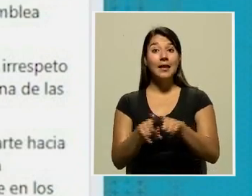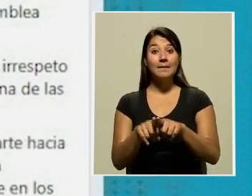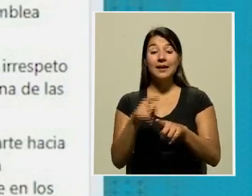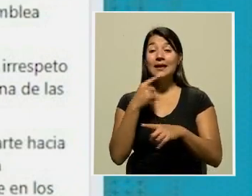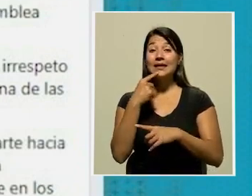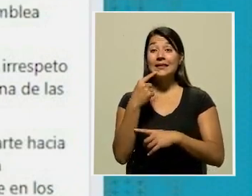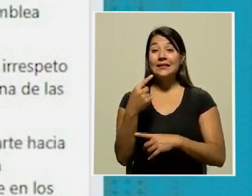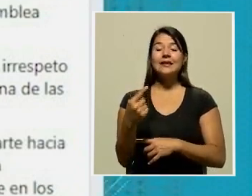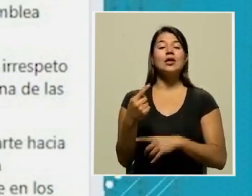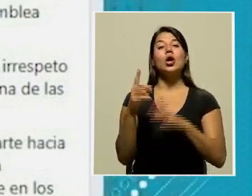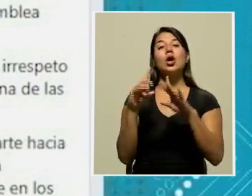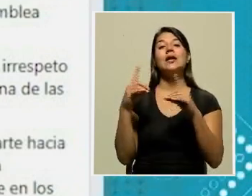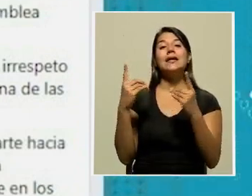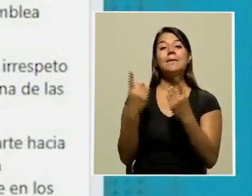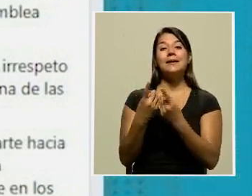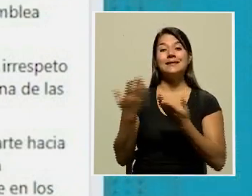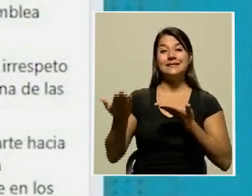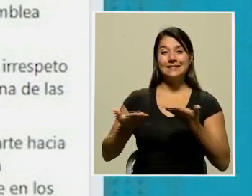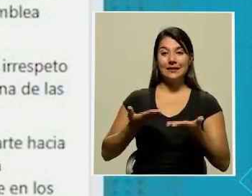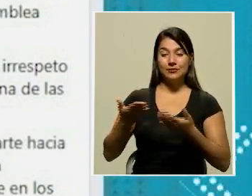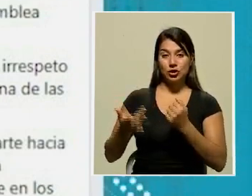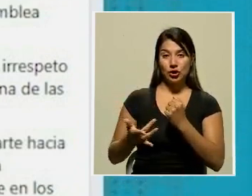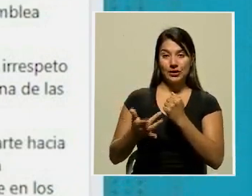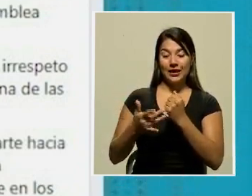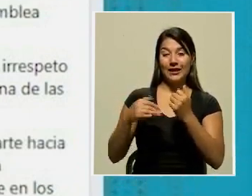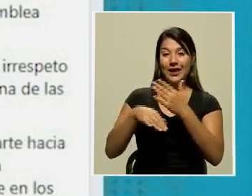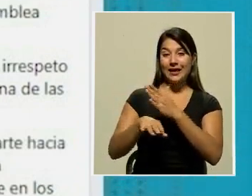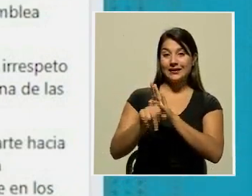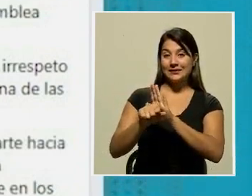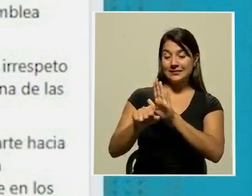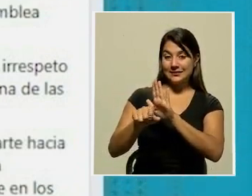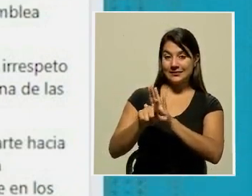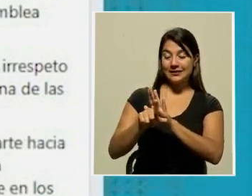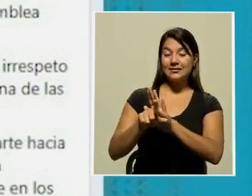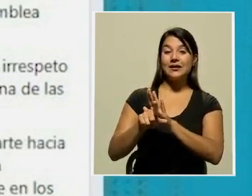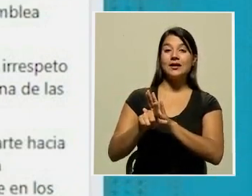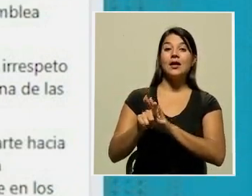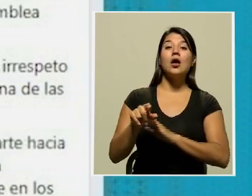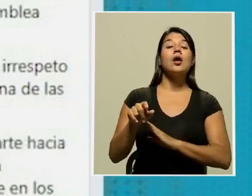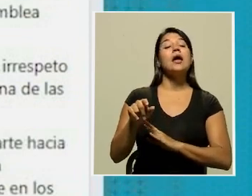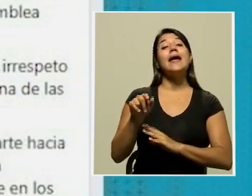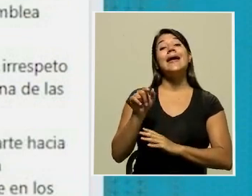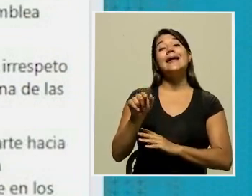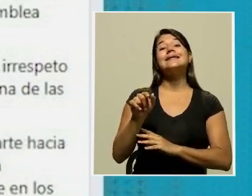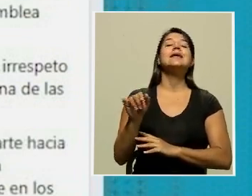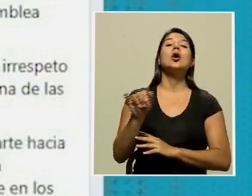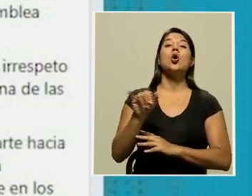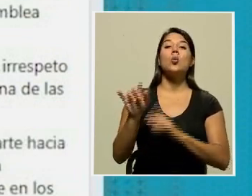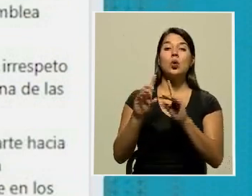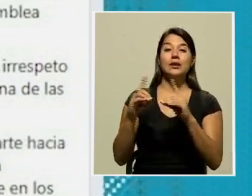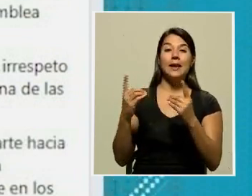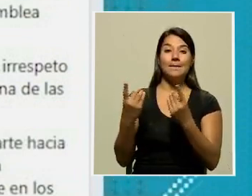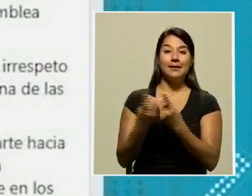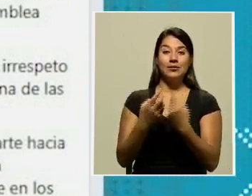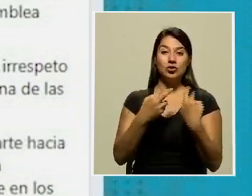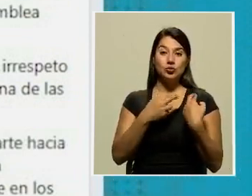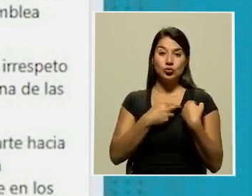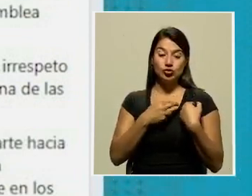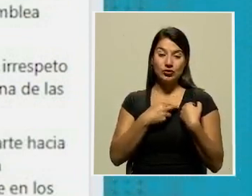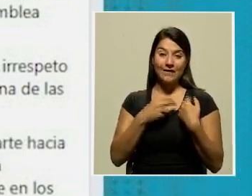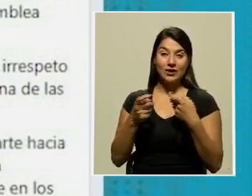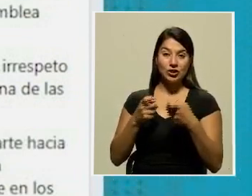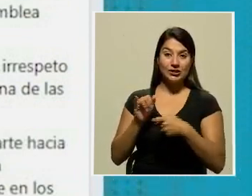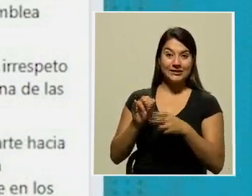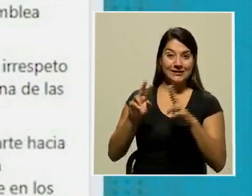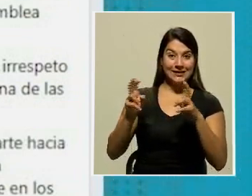señaló el propio Departamento de Servicios Técnicos de la Asamblea Legislativa como el ente técnico de este tema. finalmente